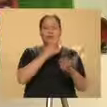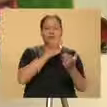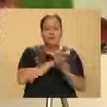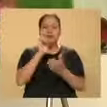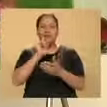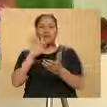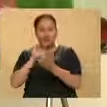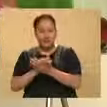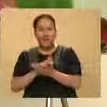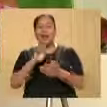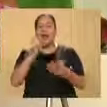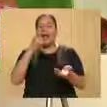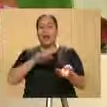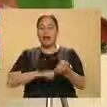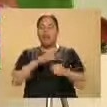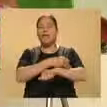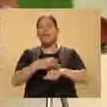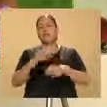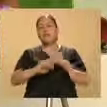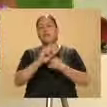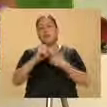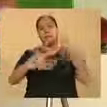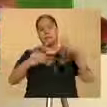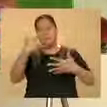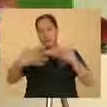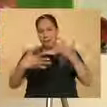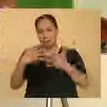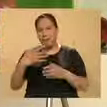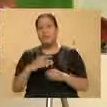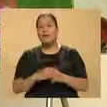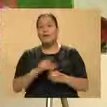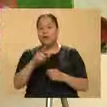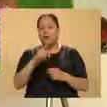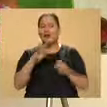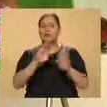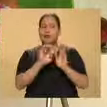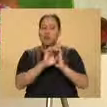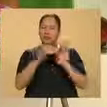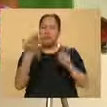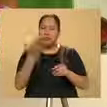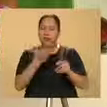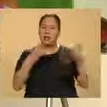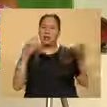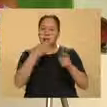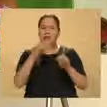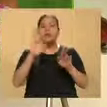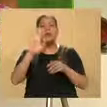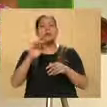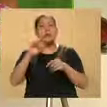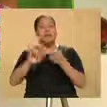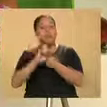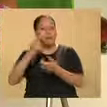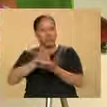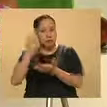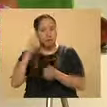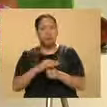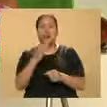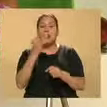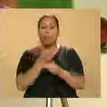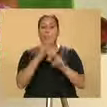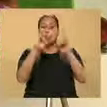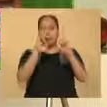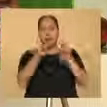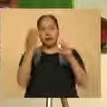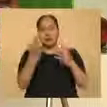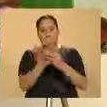dije. Hoy nuestro tema es violencia familiar, entonces nos vas a aclarar muchos puntos sobre eso, ¿no? delito. Como delito. Mira, nos vamos a tomar dos programas,